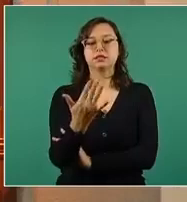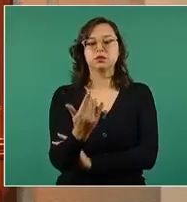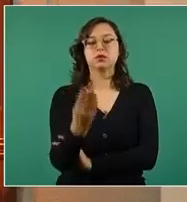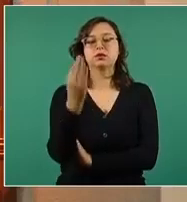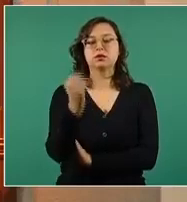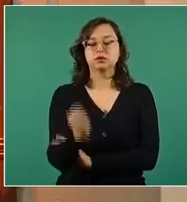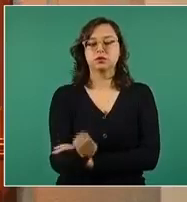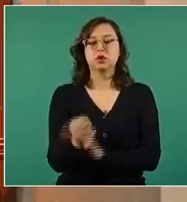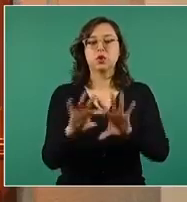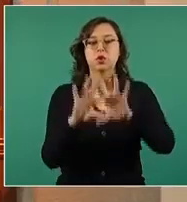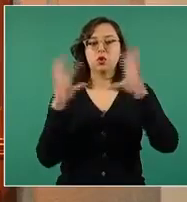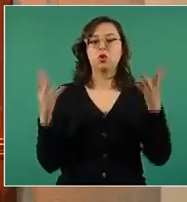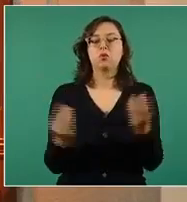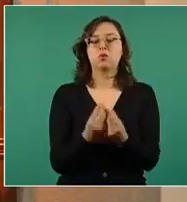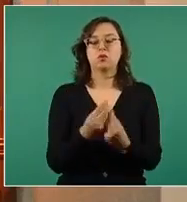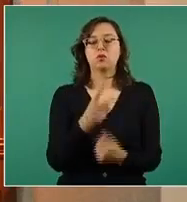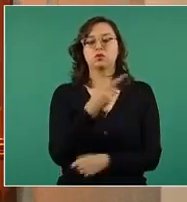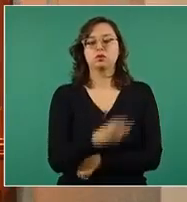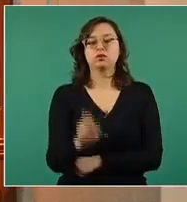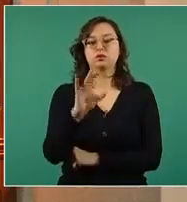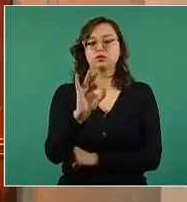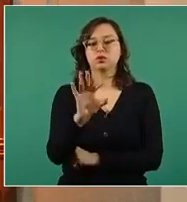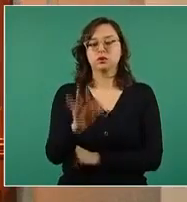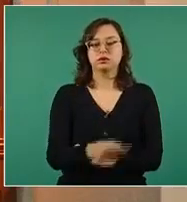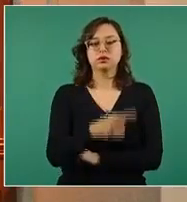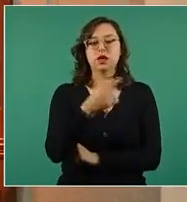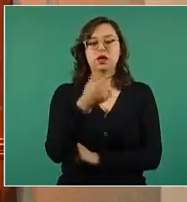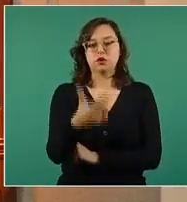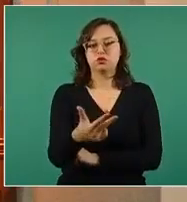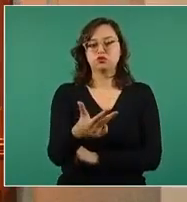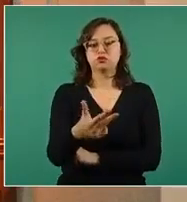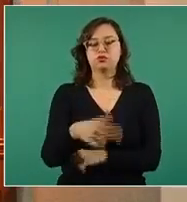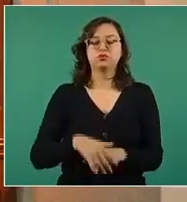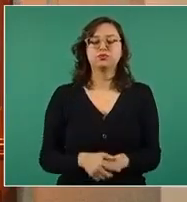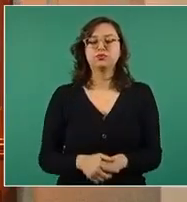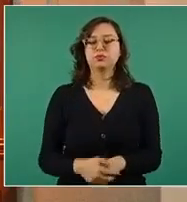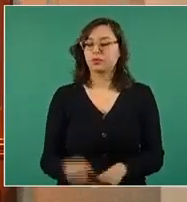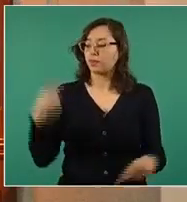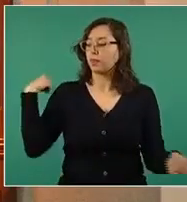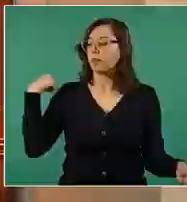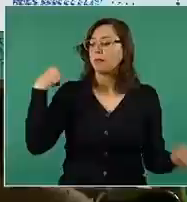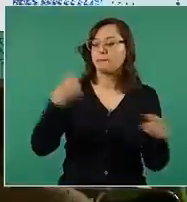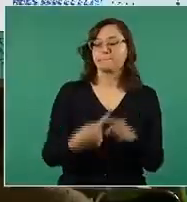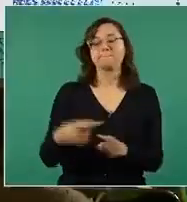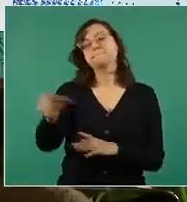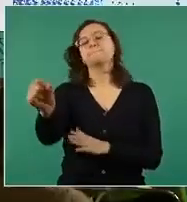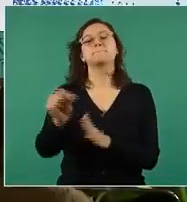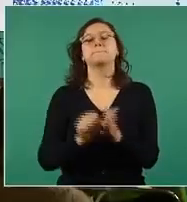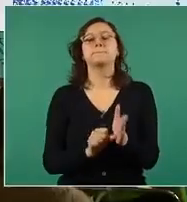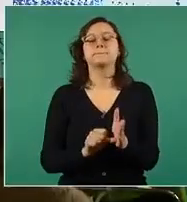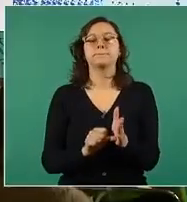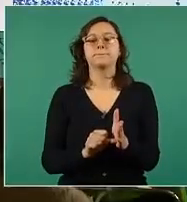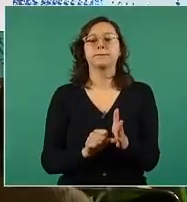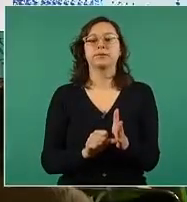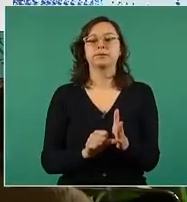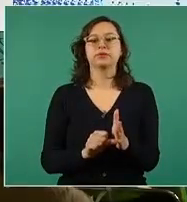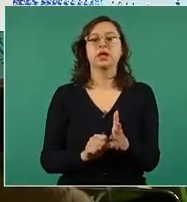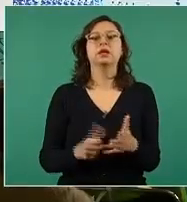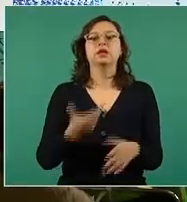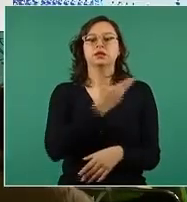el total será al final 248. En este último mes, en total, el señor presidente